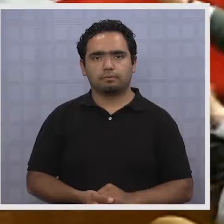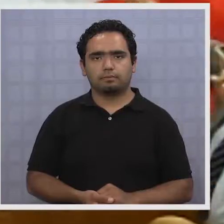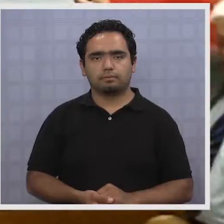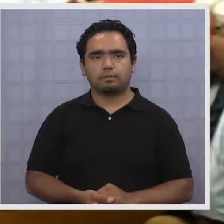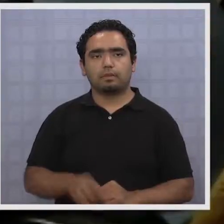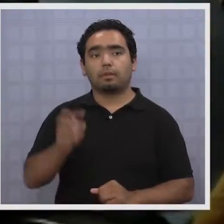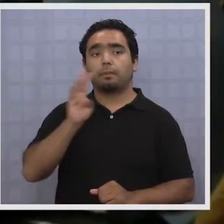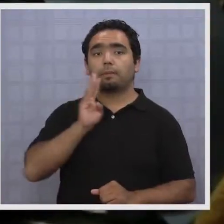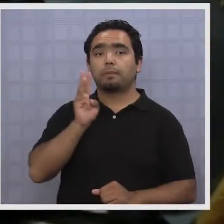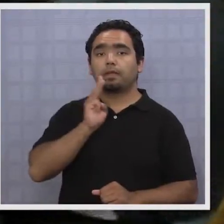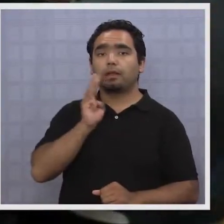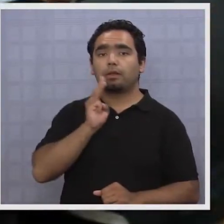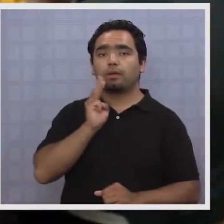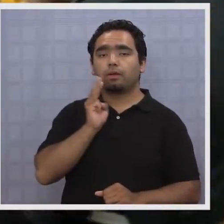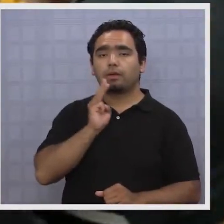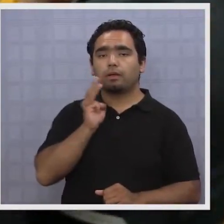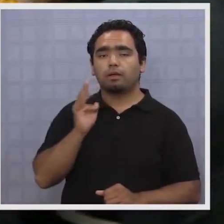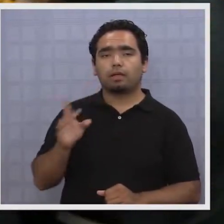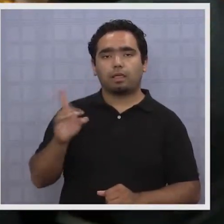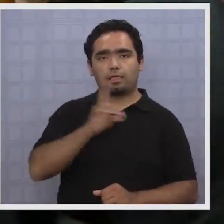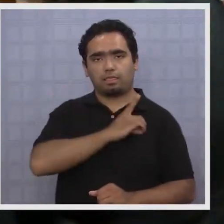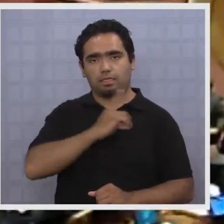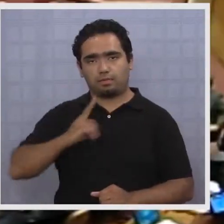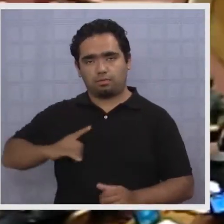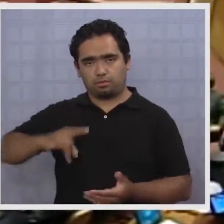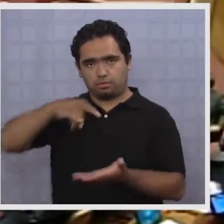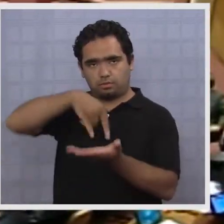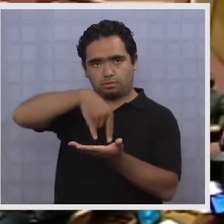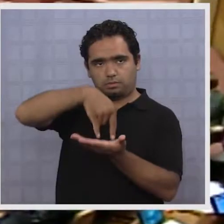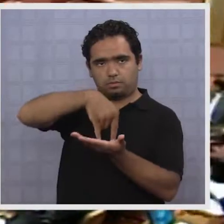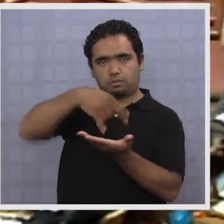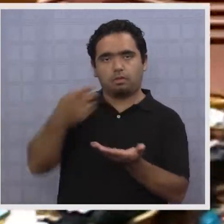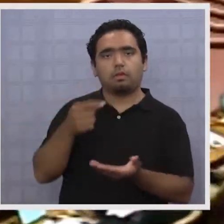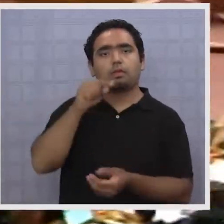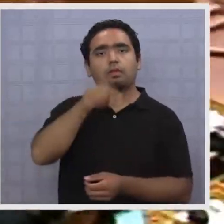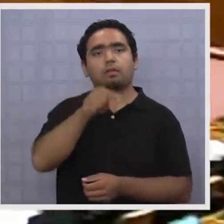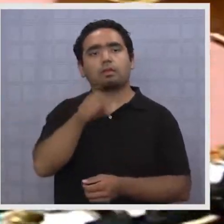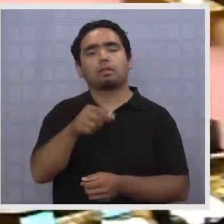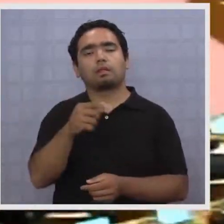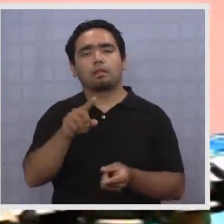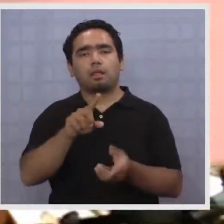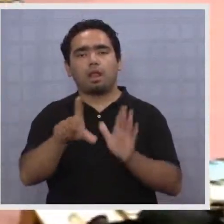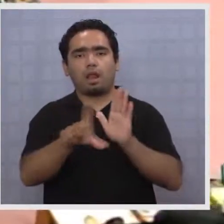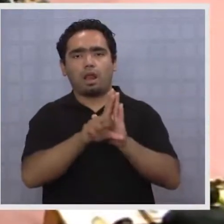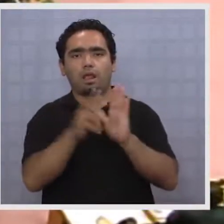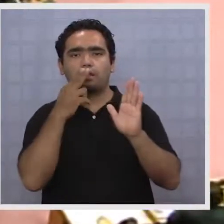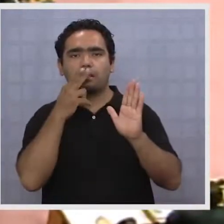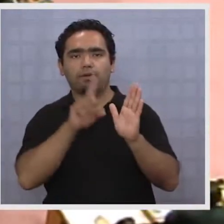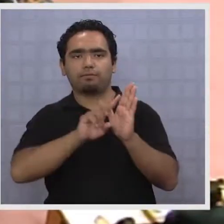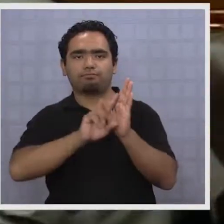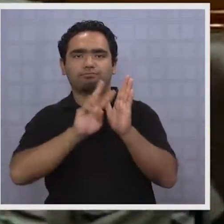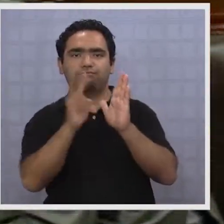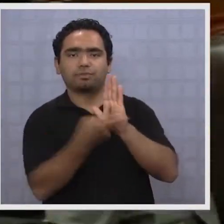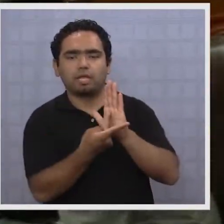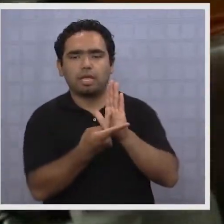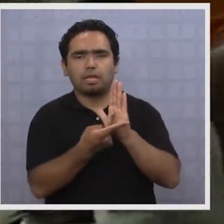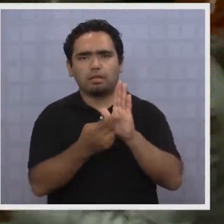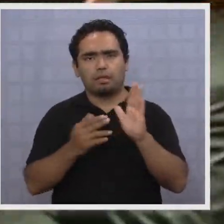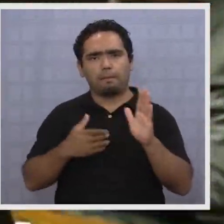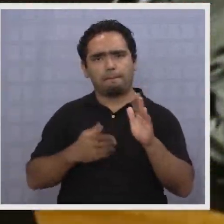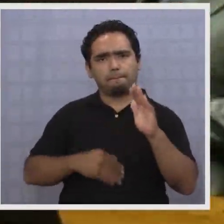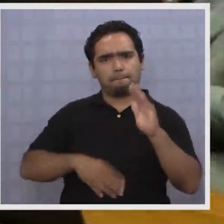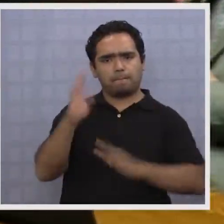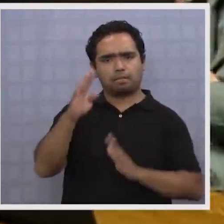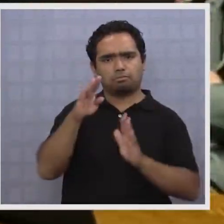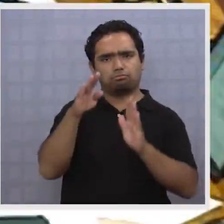Este miércoles la Cámara de Diputados ratificó por amplia mayoría modificar la actual ley antitabaco y restringir aún más los